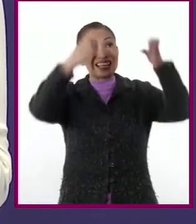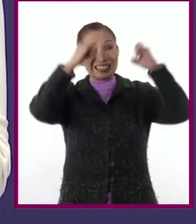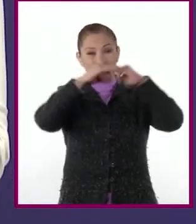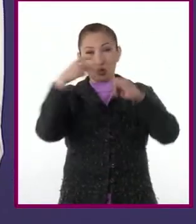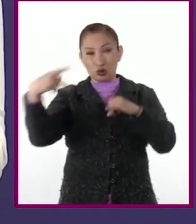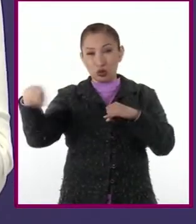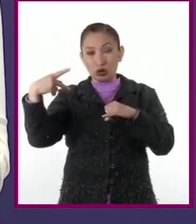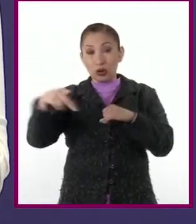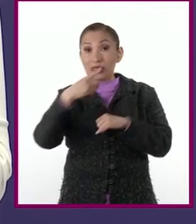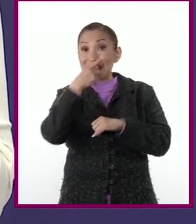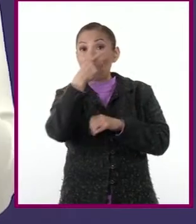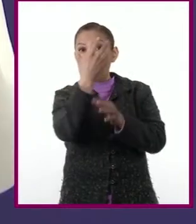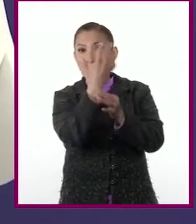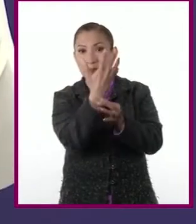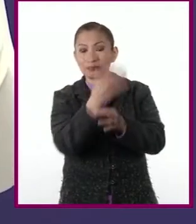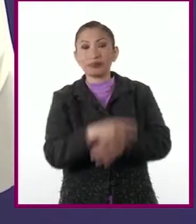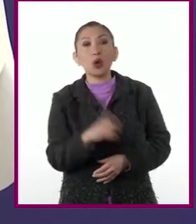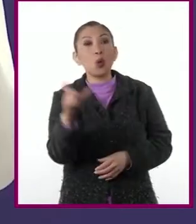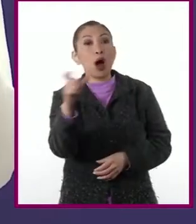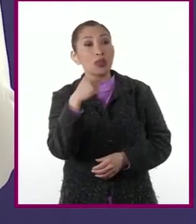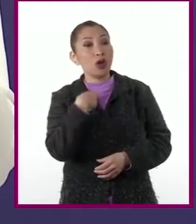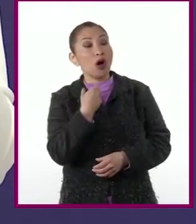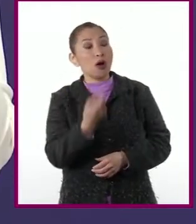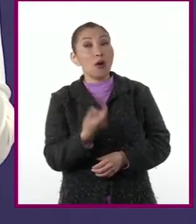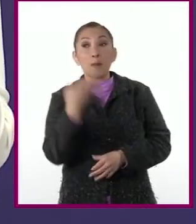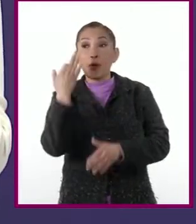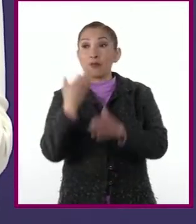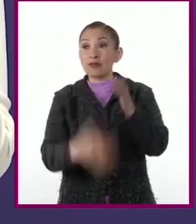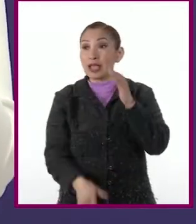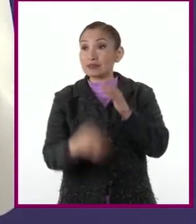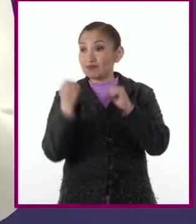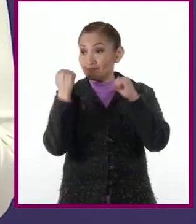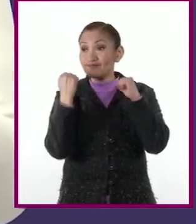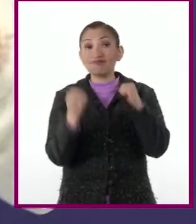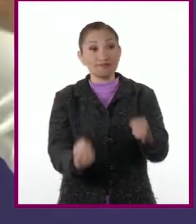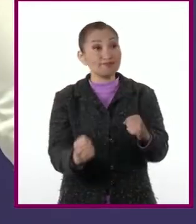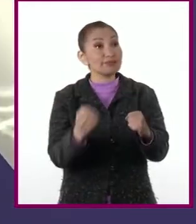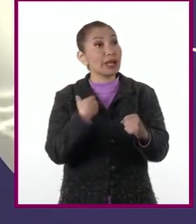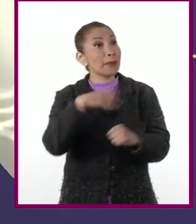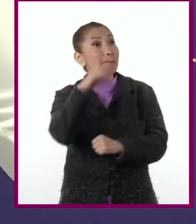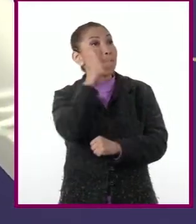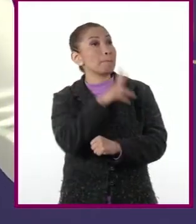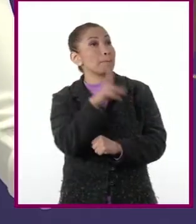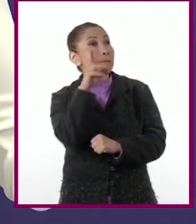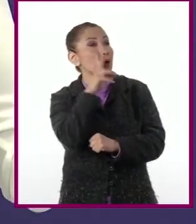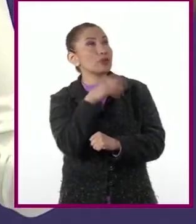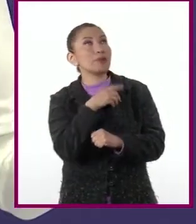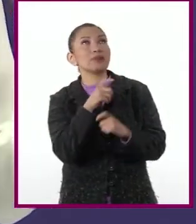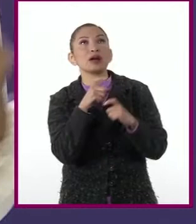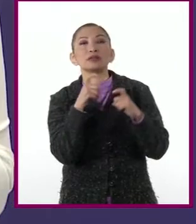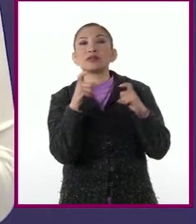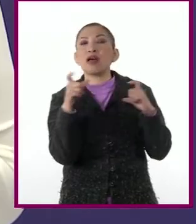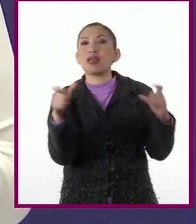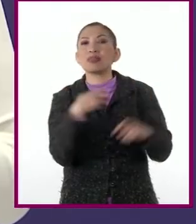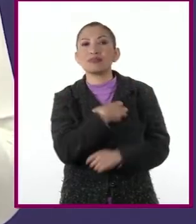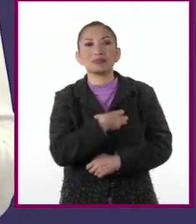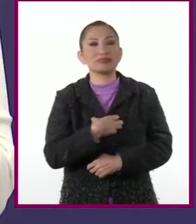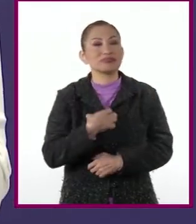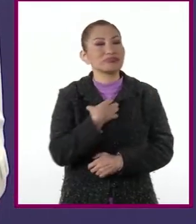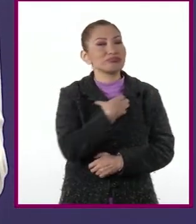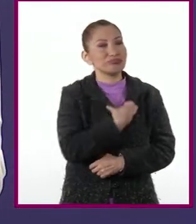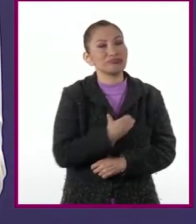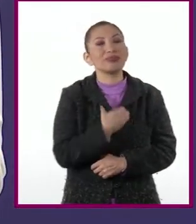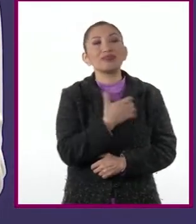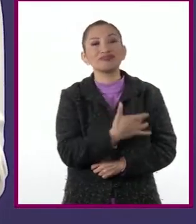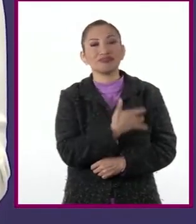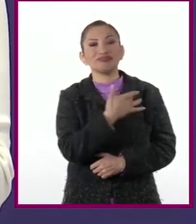su nombre, afirmó? Cuando llegamos por fin a la certeza, se experimenta una de las más grandes alegrías que